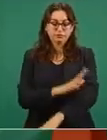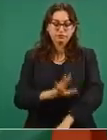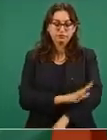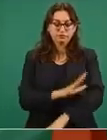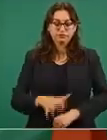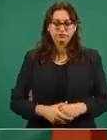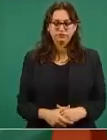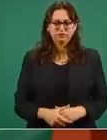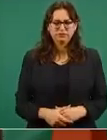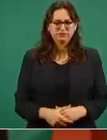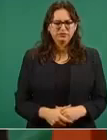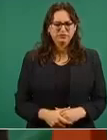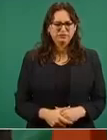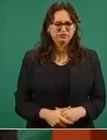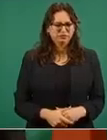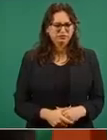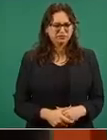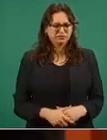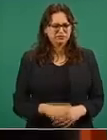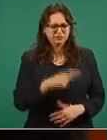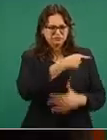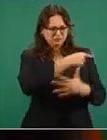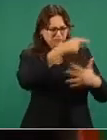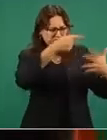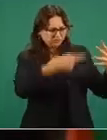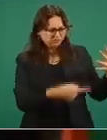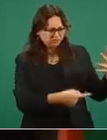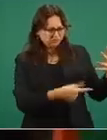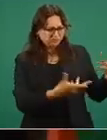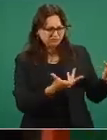Bueno, ¿y para qué está la Secretaría de Energía?